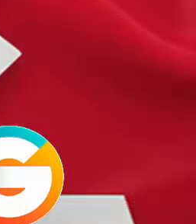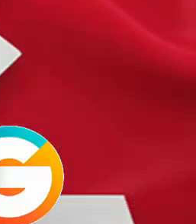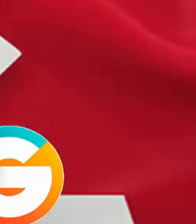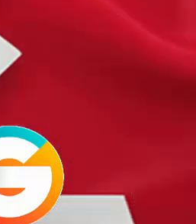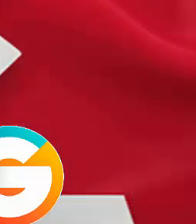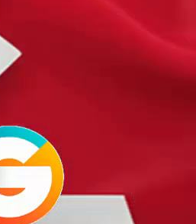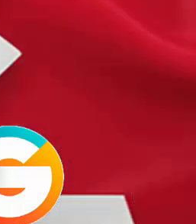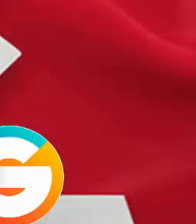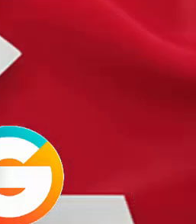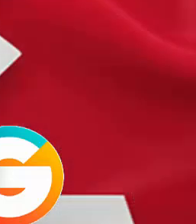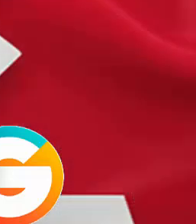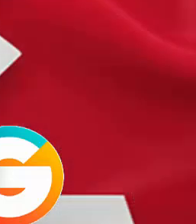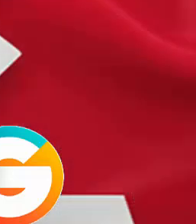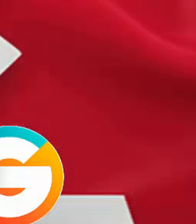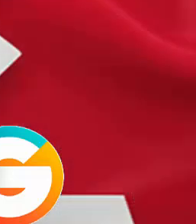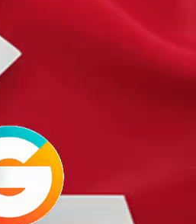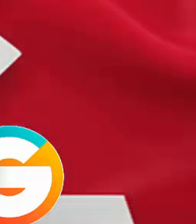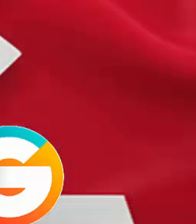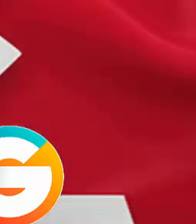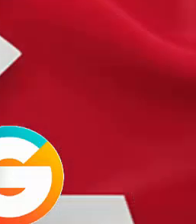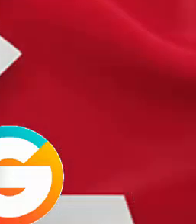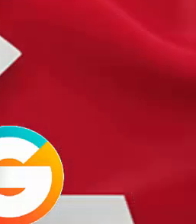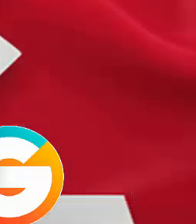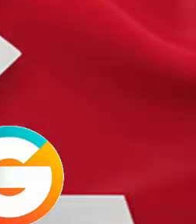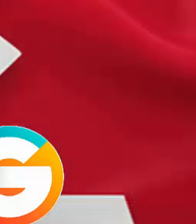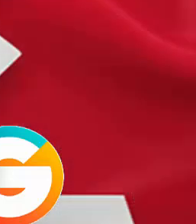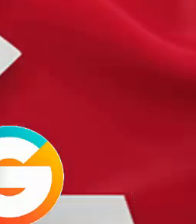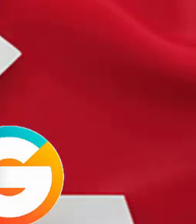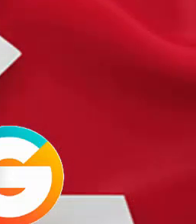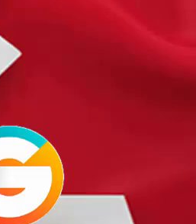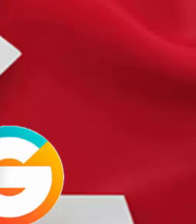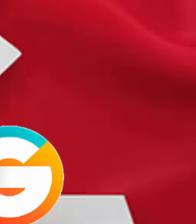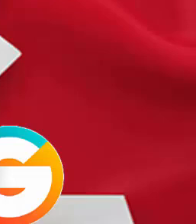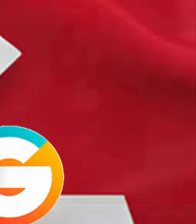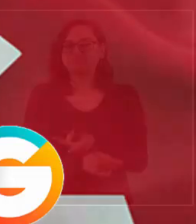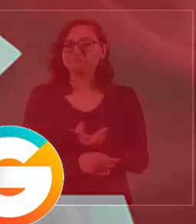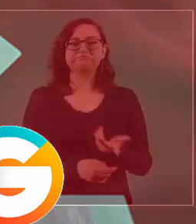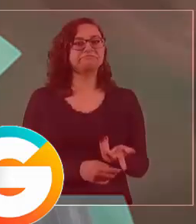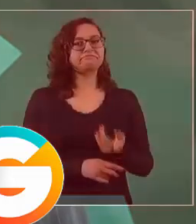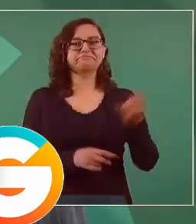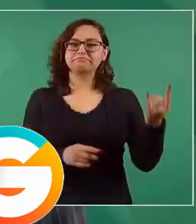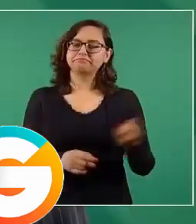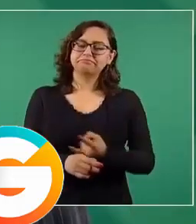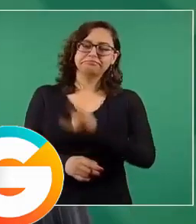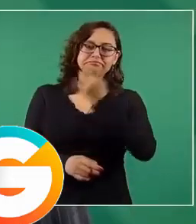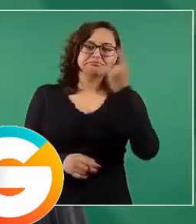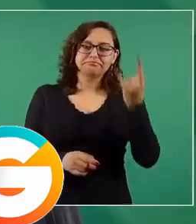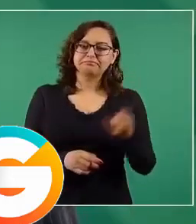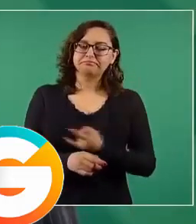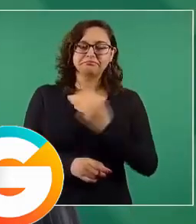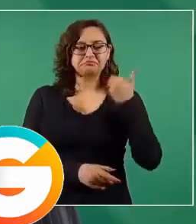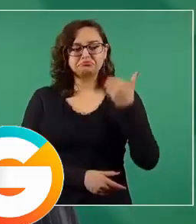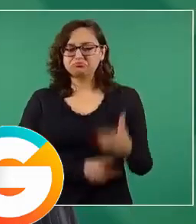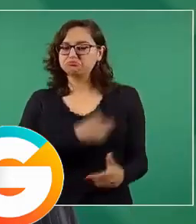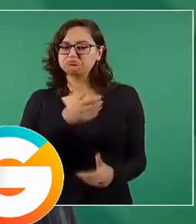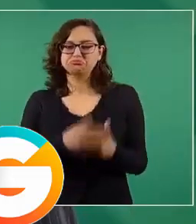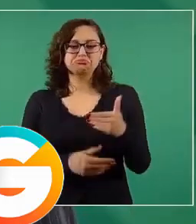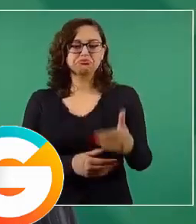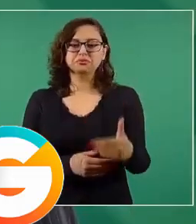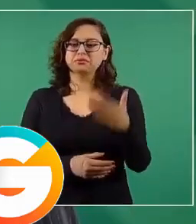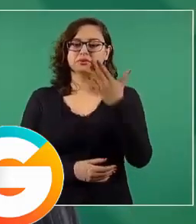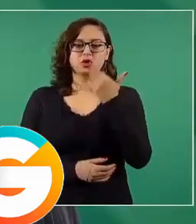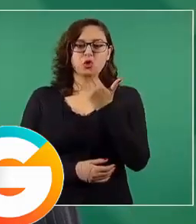Relaciones Exteriores buscar los mecanismos para que los millones de mexicanos que se encuentran fuera del país puedan participar en las elecciones y en las